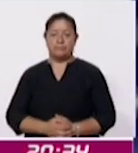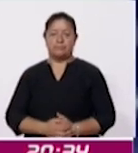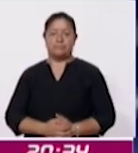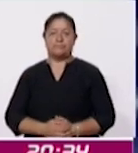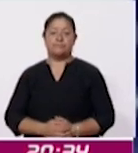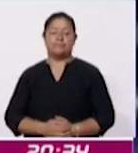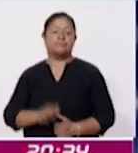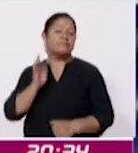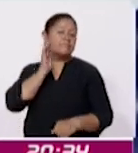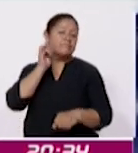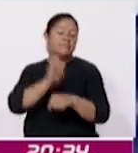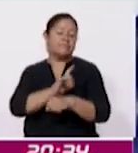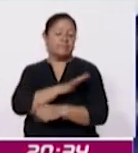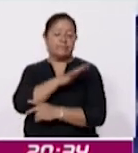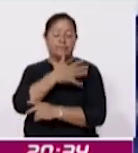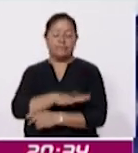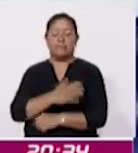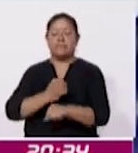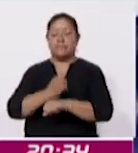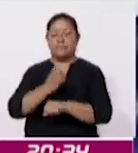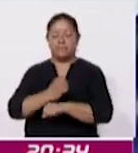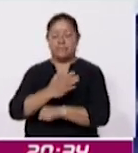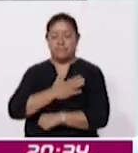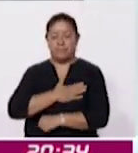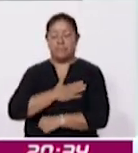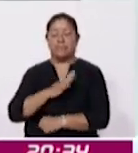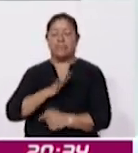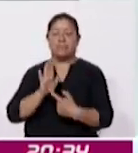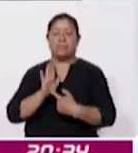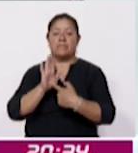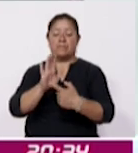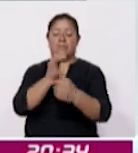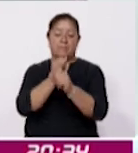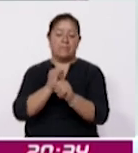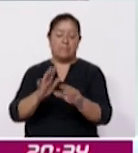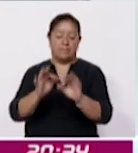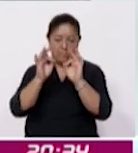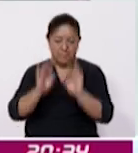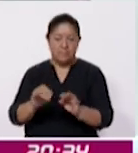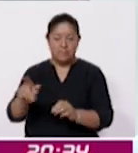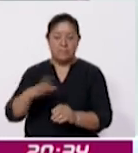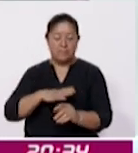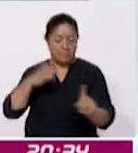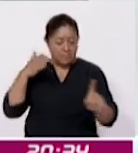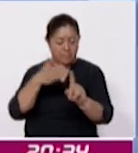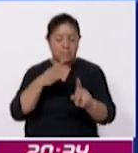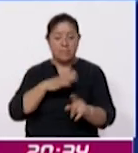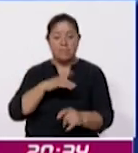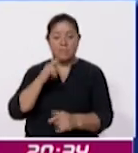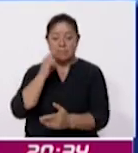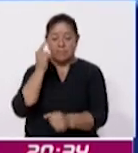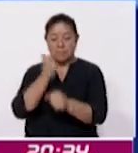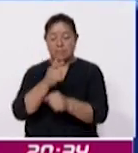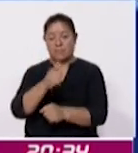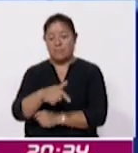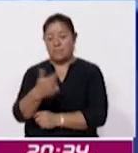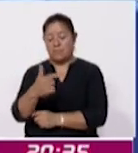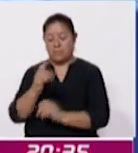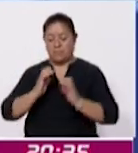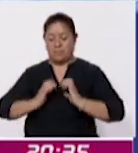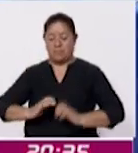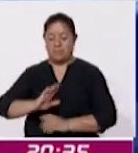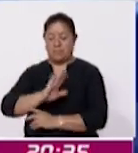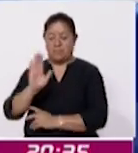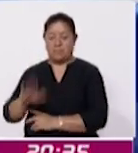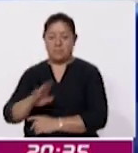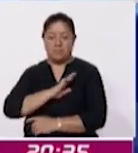La Fiscalía General de Justicia del Estado presentó un informe oficial referente a la localización de 12 cuerpos sin vida en